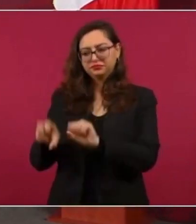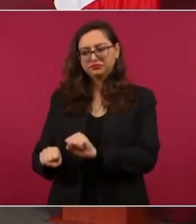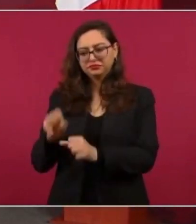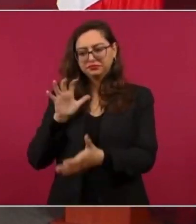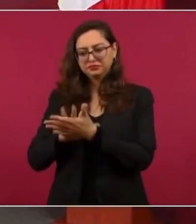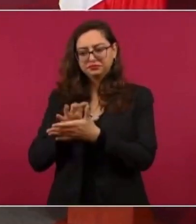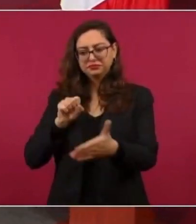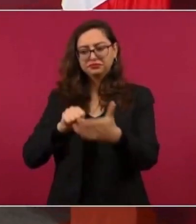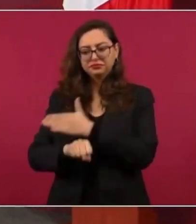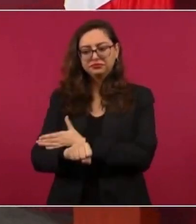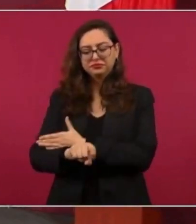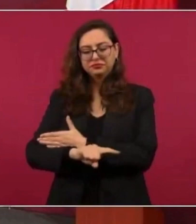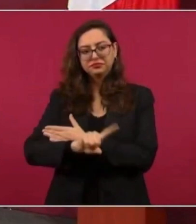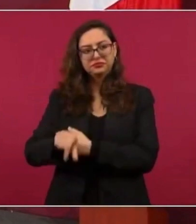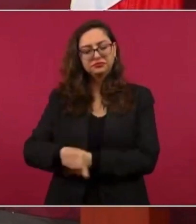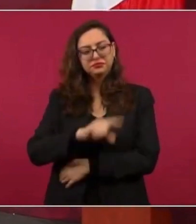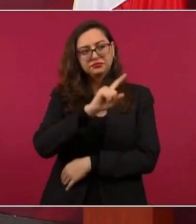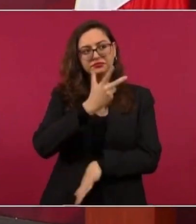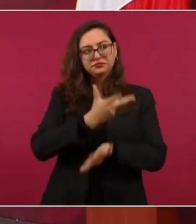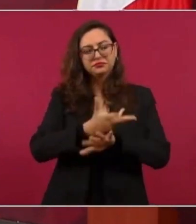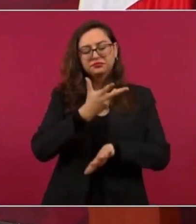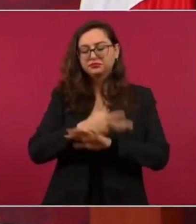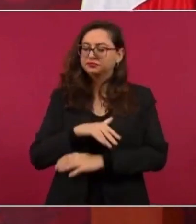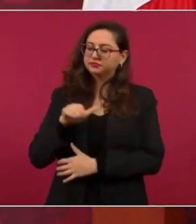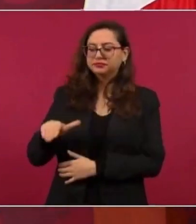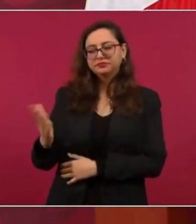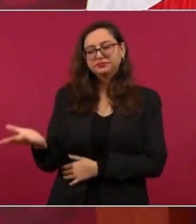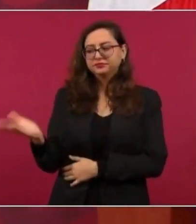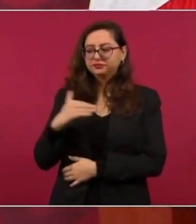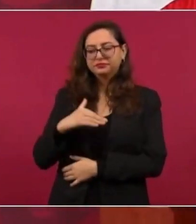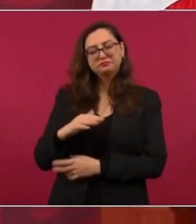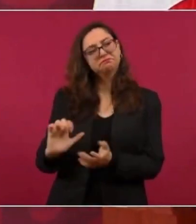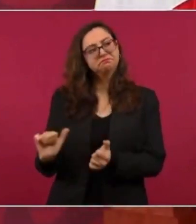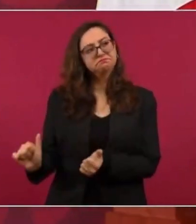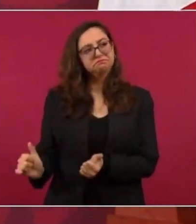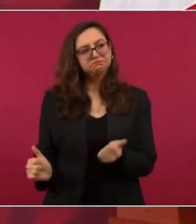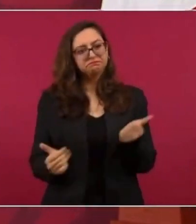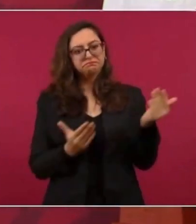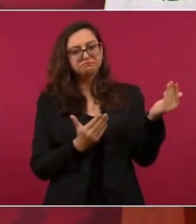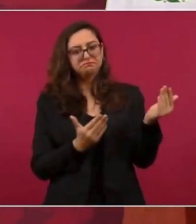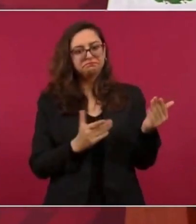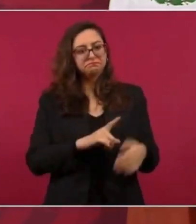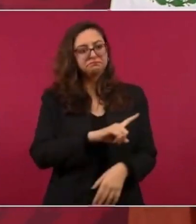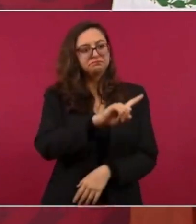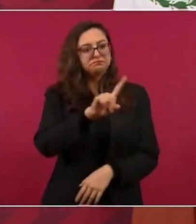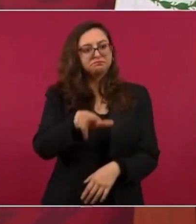hacen arreglos y ya no